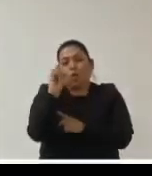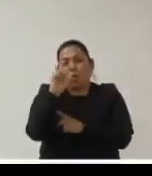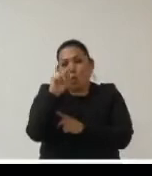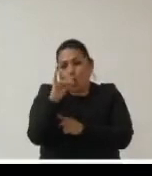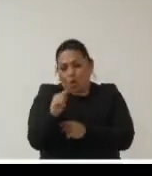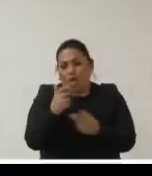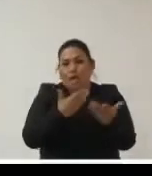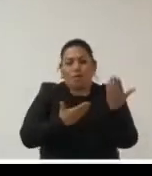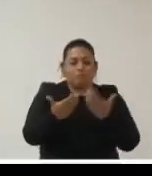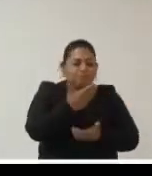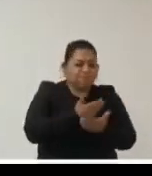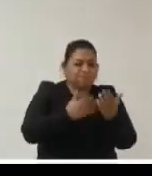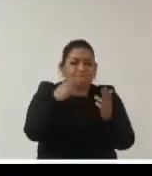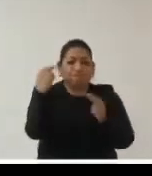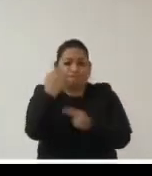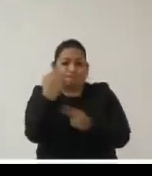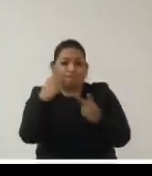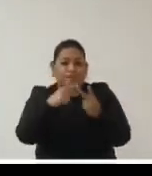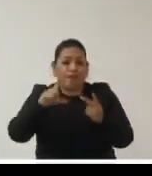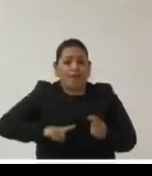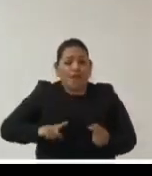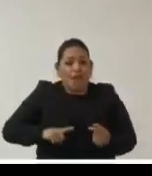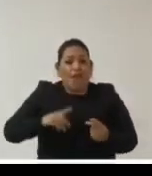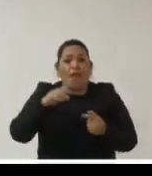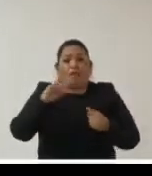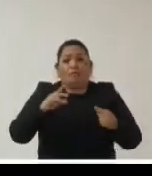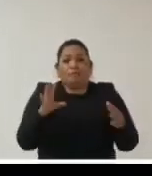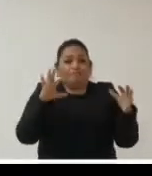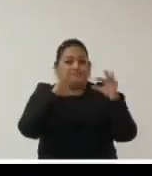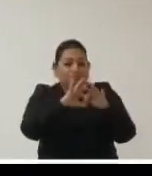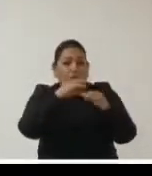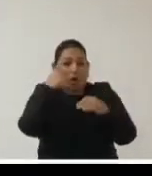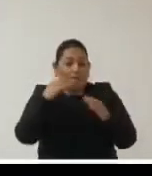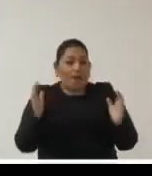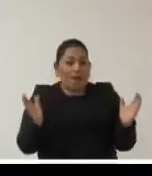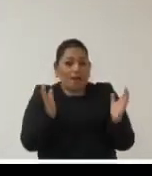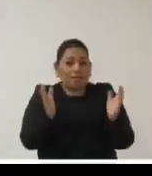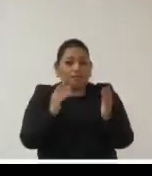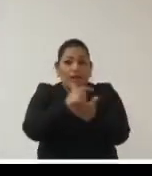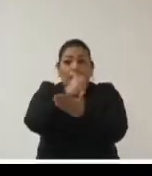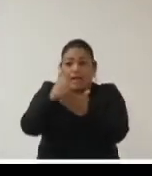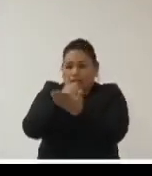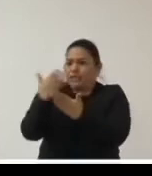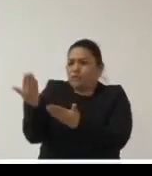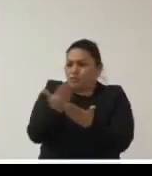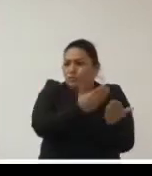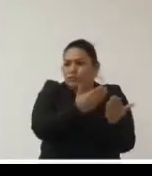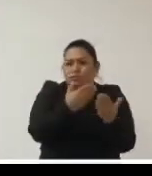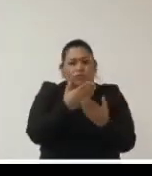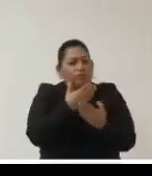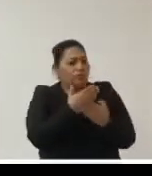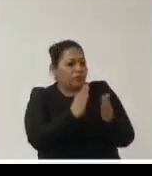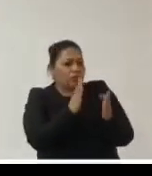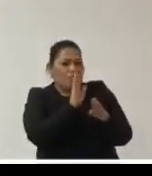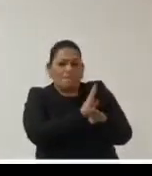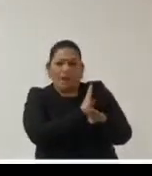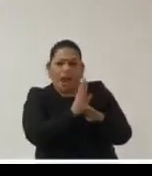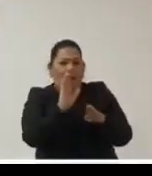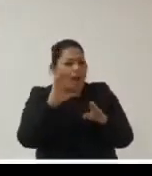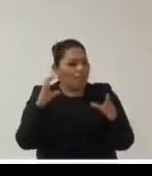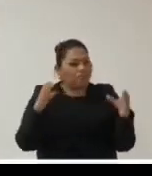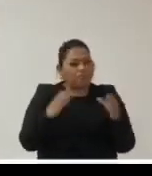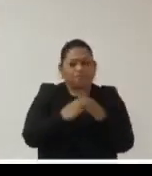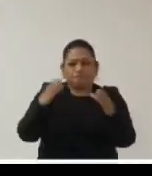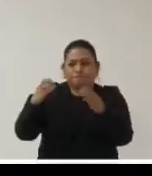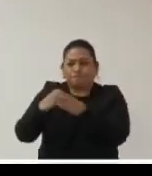comparte que es necesario que los gobiernos sean proactivos para incentivar la colaboración ciudadana en un beneficio colectivo sin